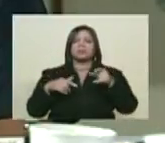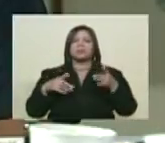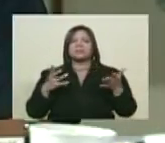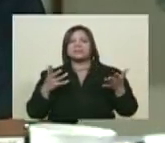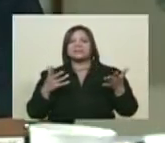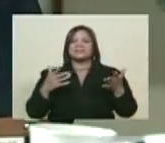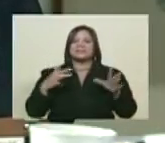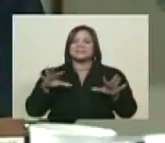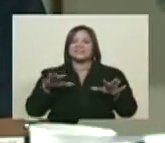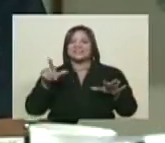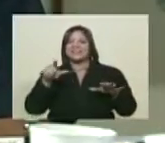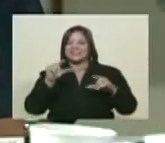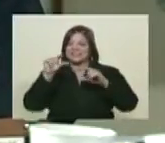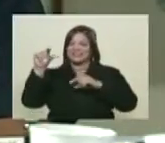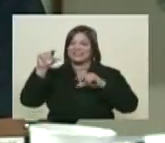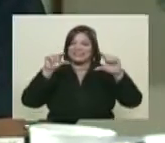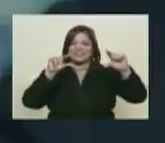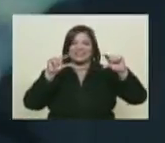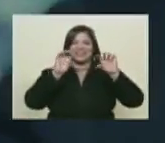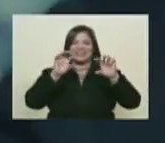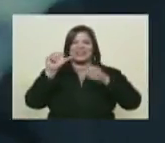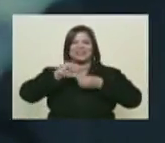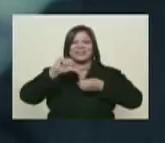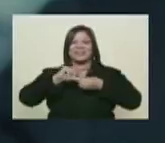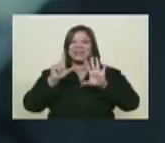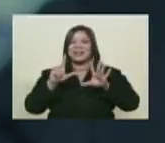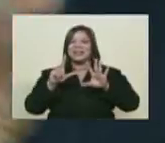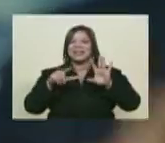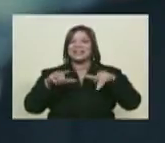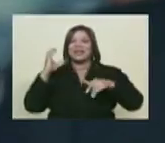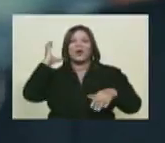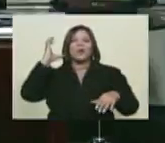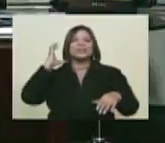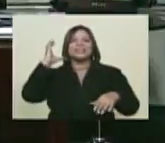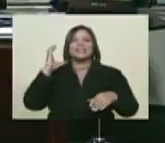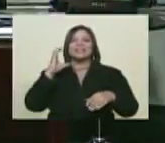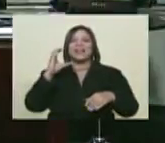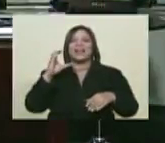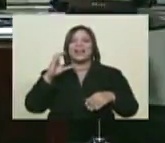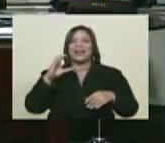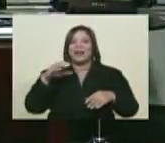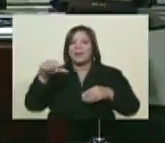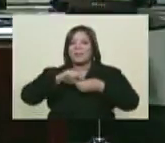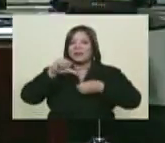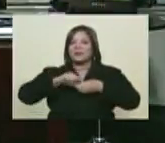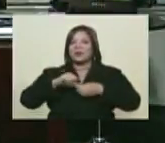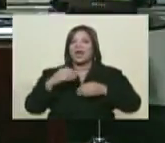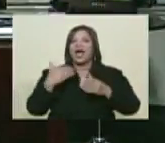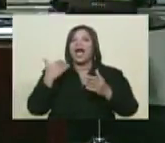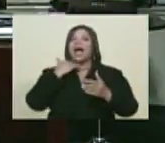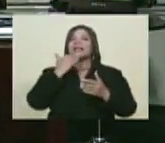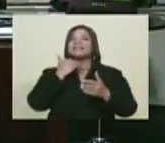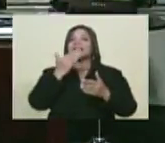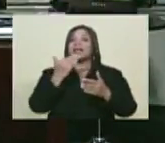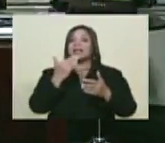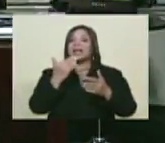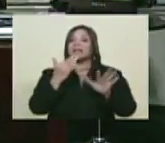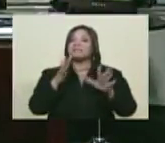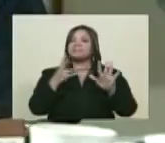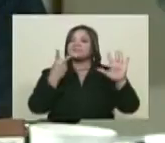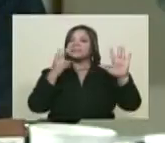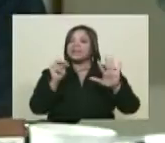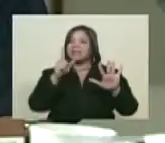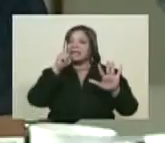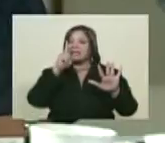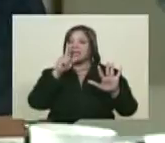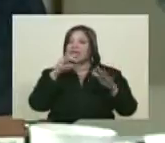De este tamaño. Bueno, apostamos los barriles de la conciencia. Y antes de finalizar este año, vamos cercanos a 70